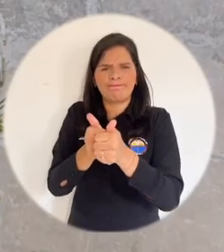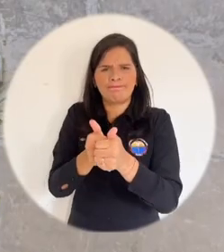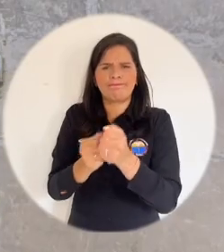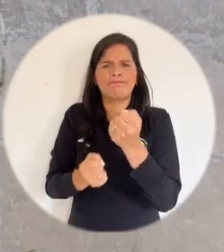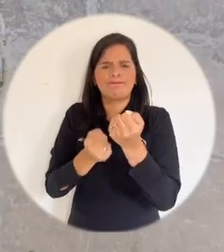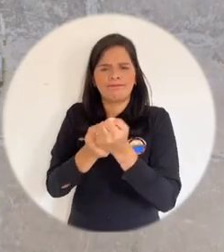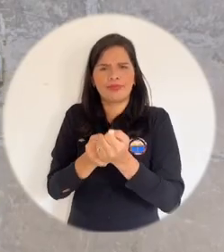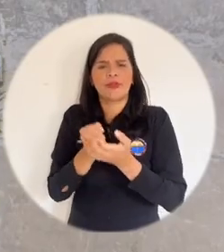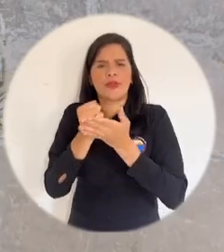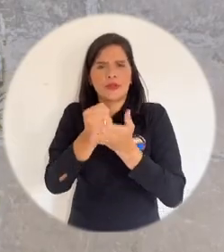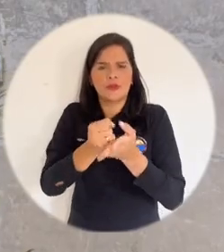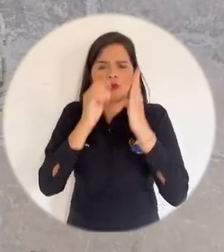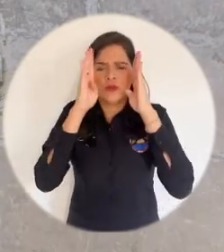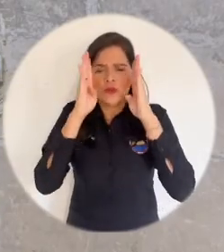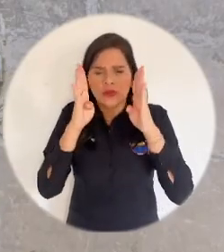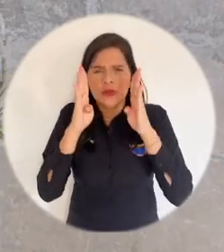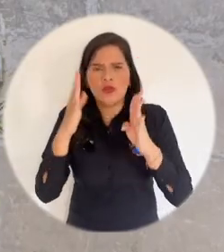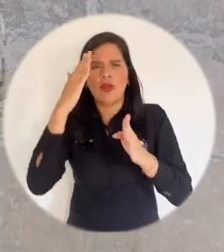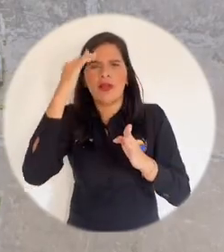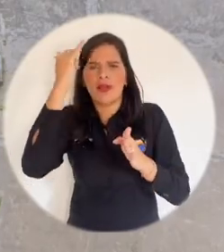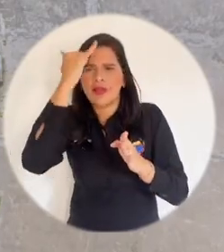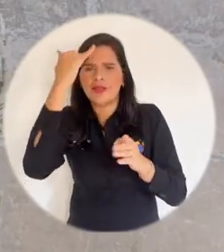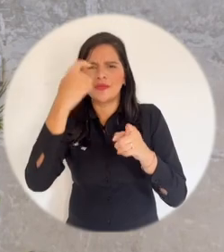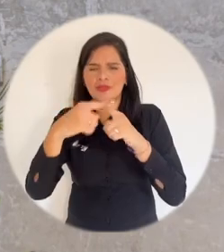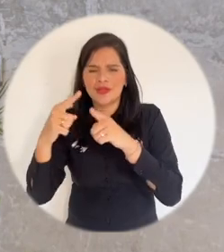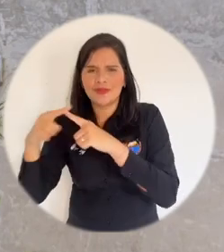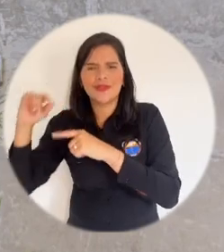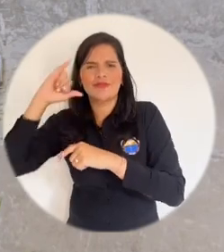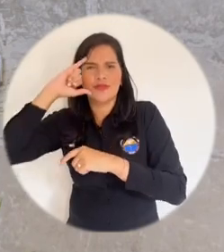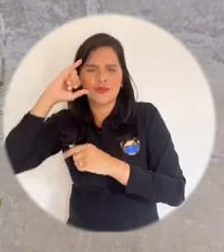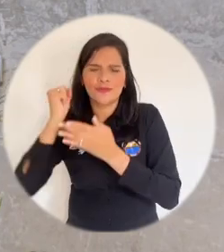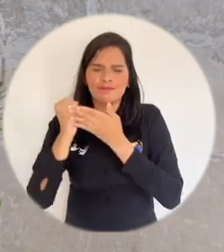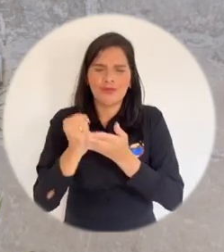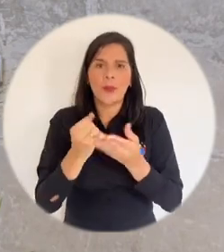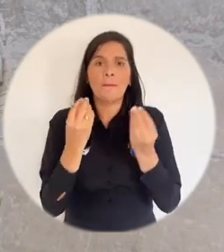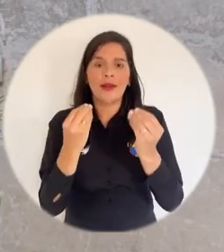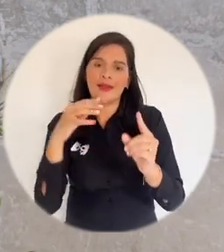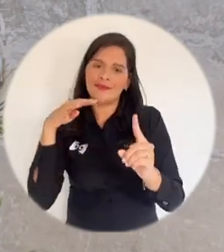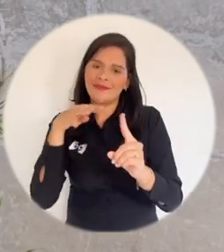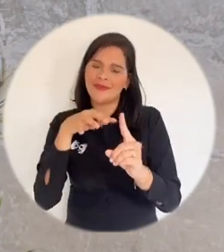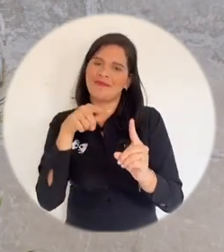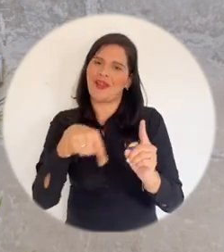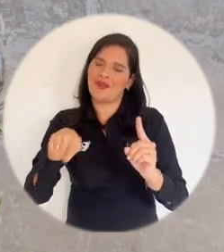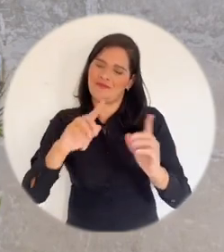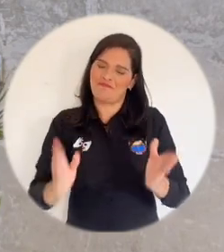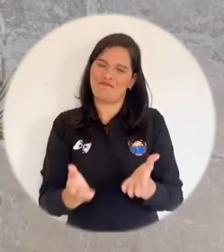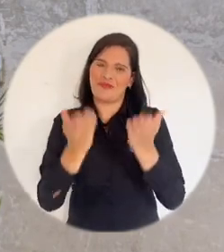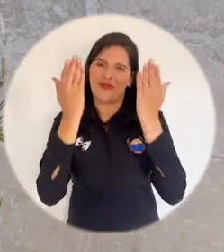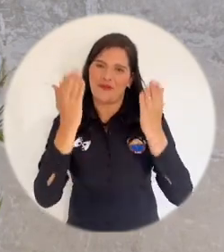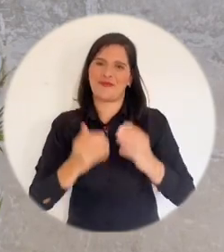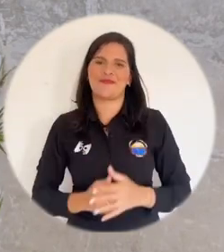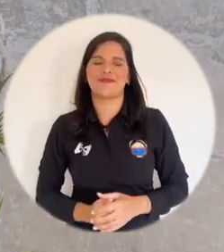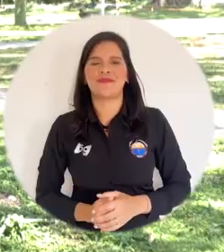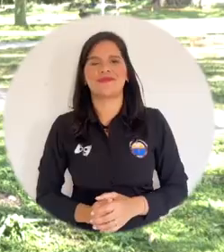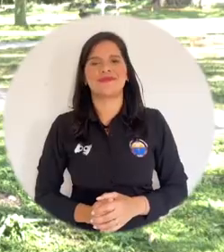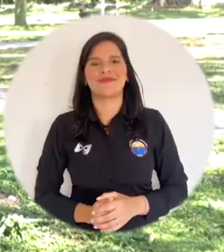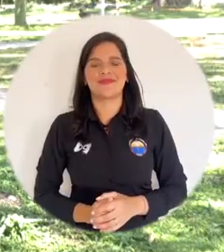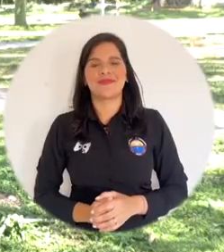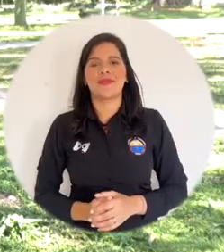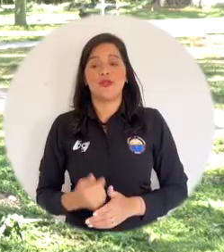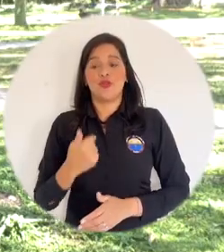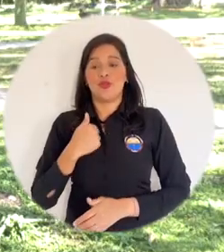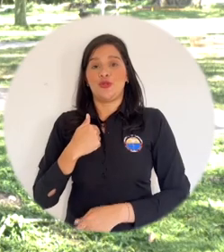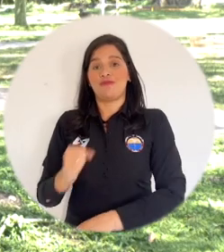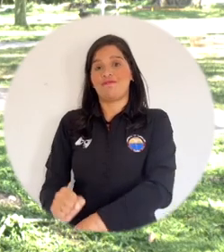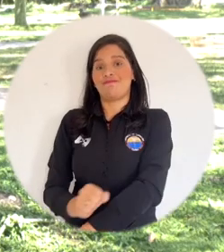recibir acompañamiento psicopedagógico y acompañamiento académico con el fin de incidir favorablemente en su éxito académico. Estoy